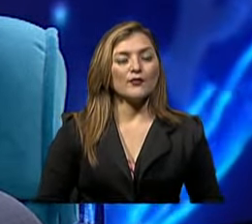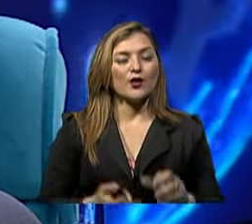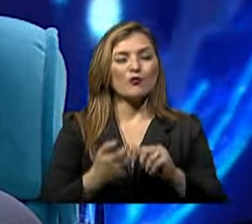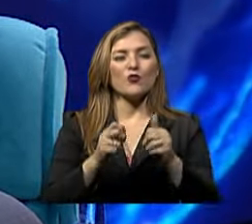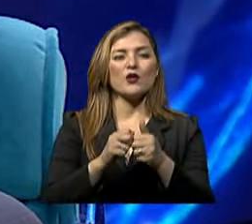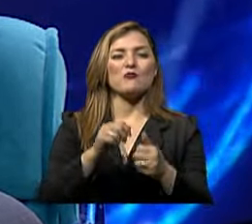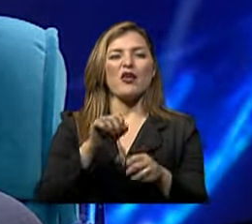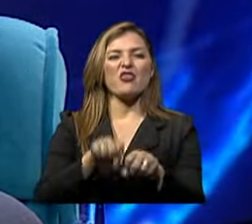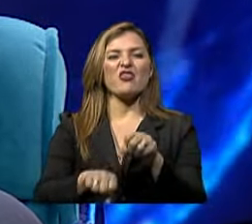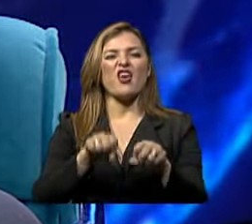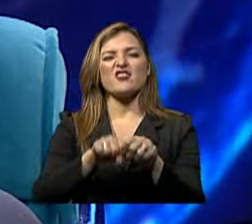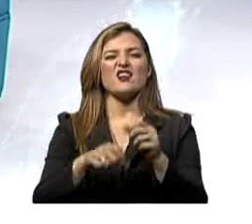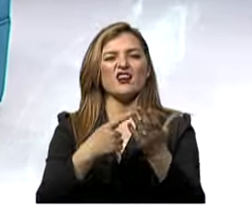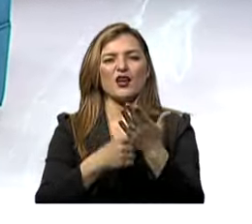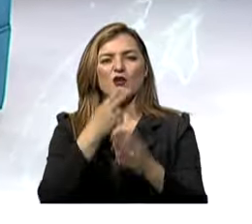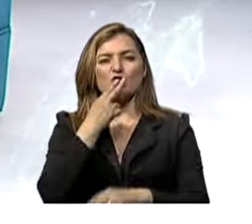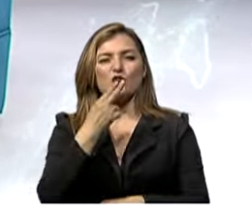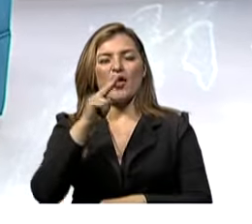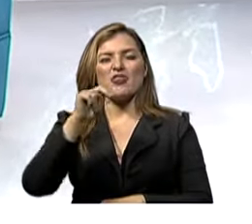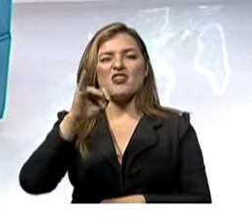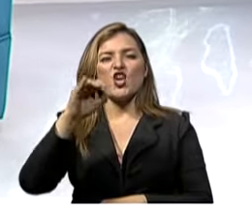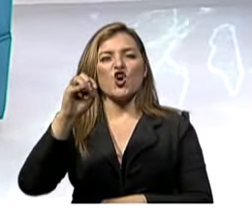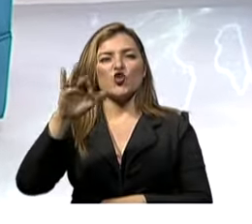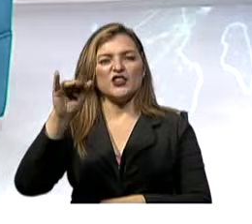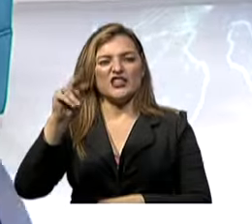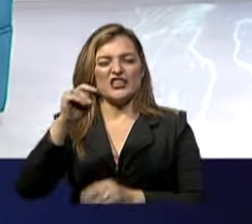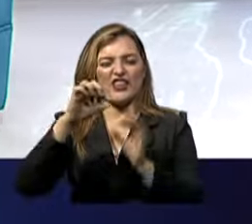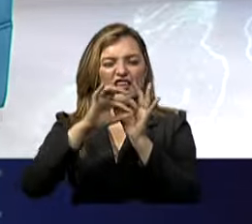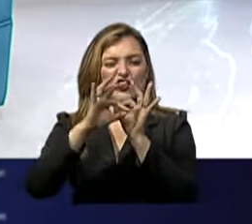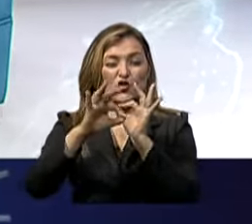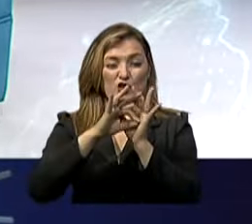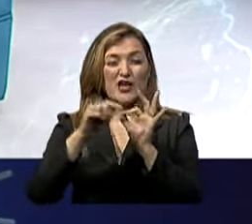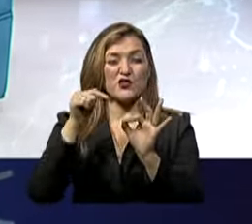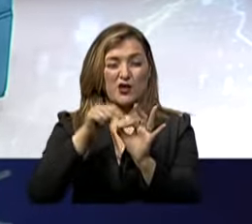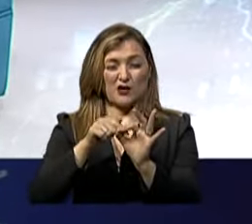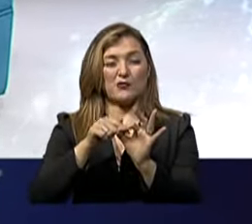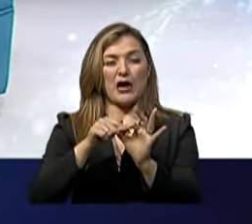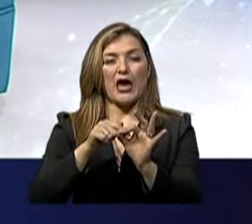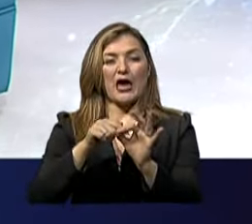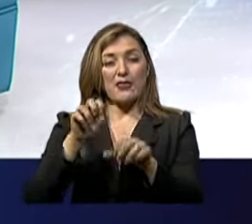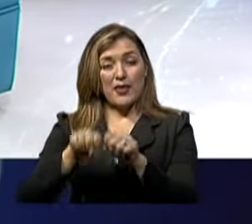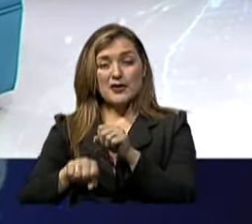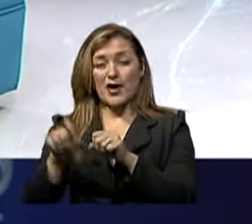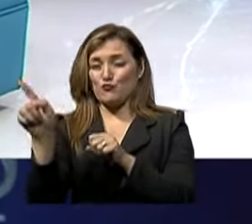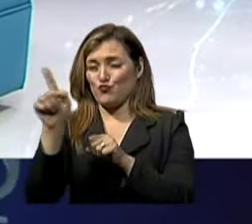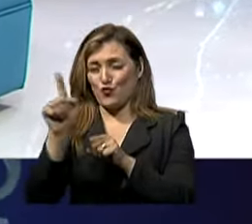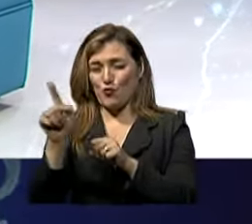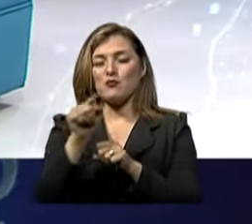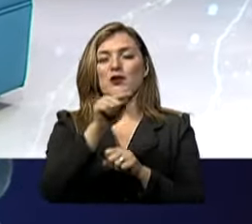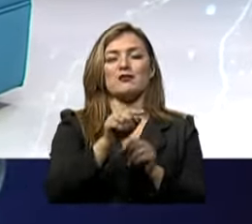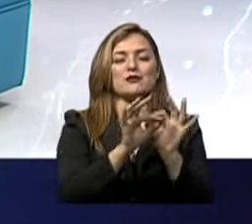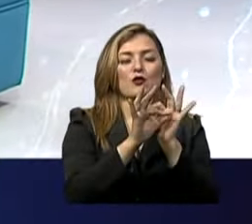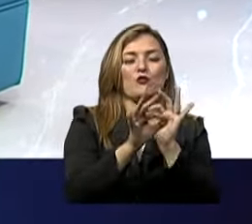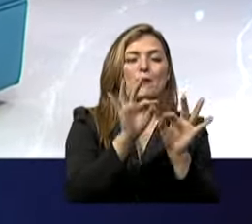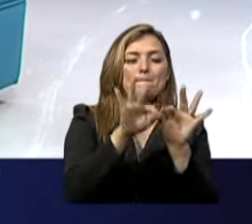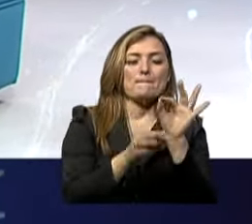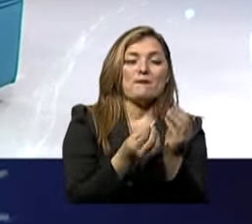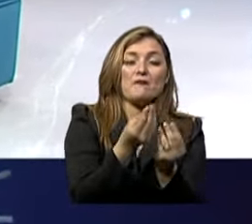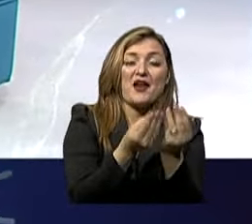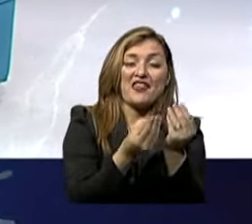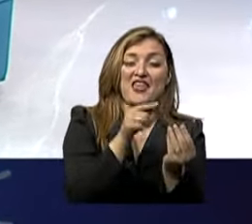realmente Bueno no sé De las cuatro mil sustancias Quemas el papel Quemas carbón Quemas un sinnúmero de cosas Y te estás metiendo